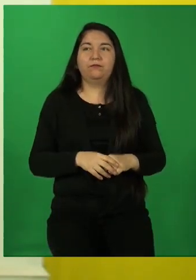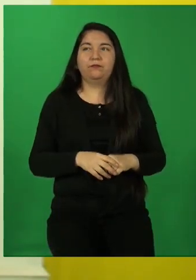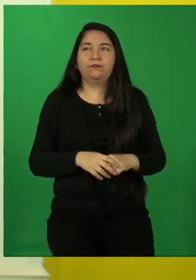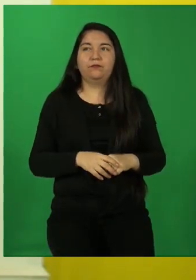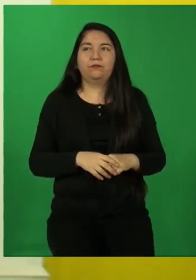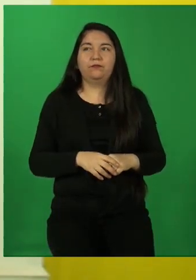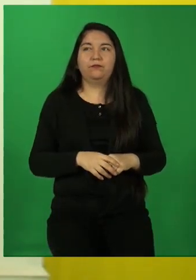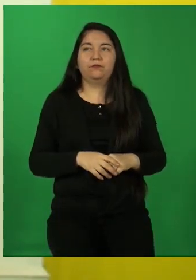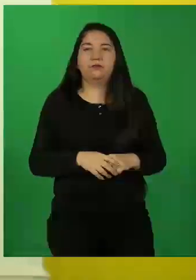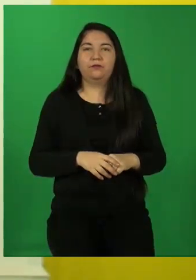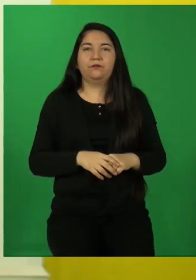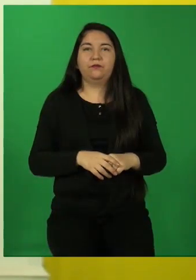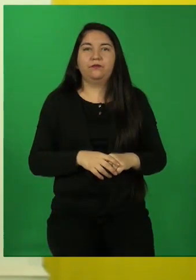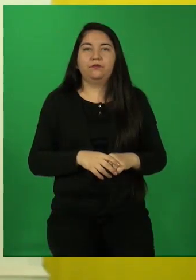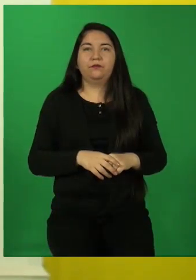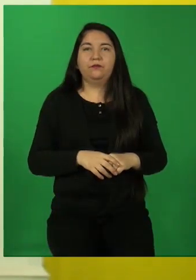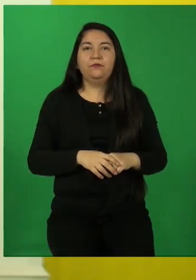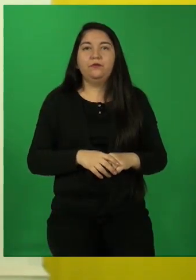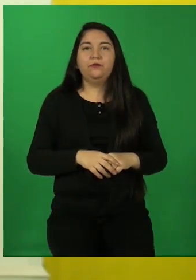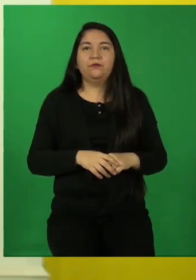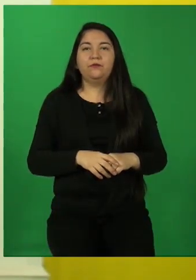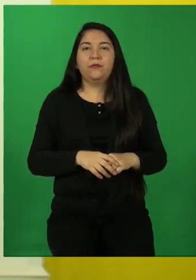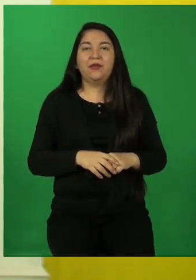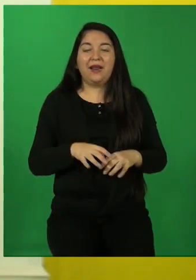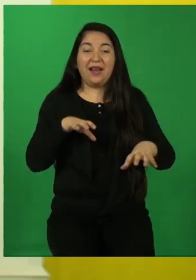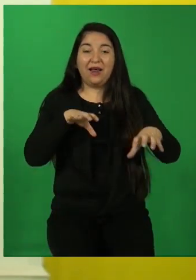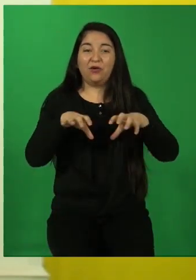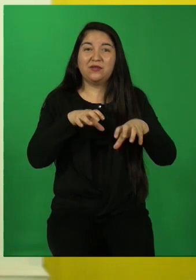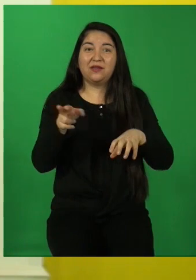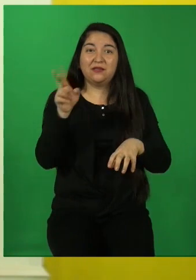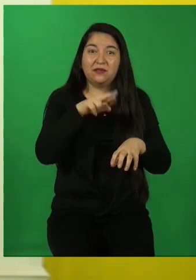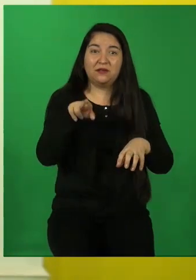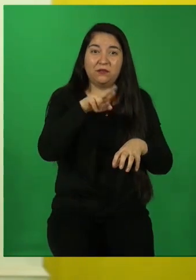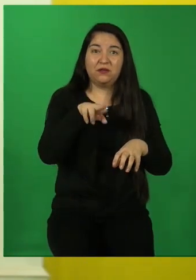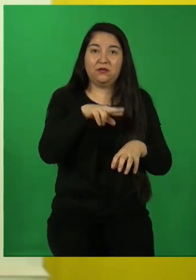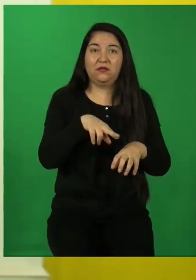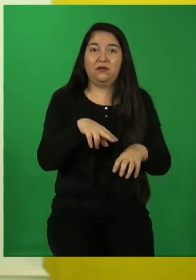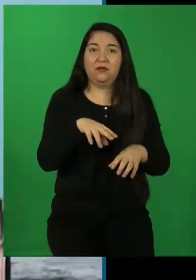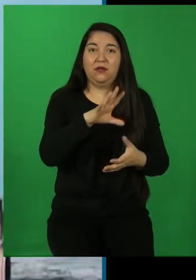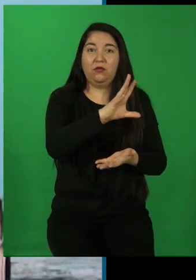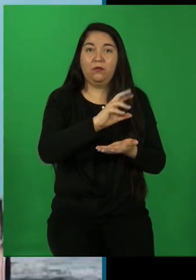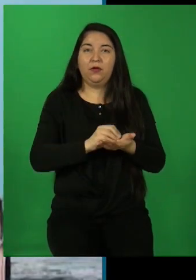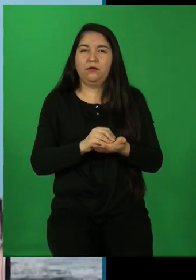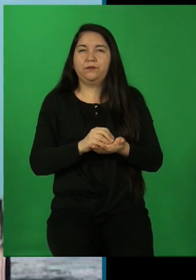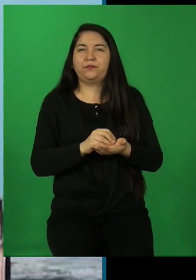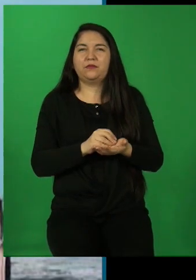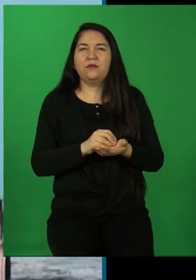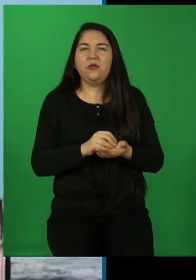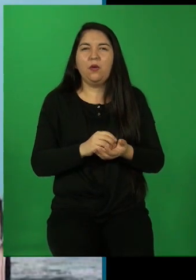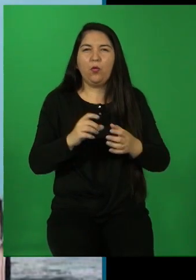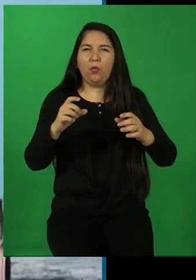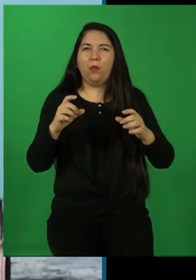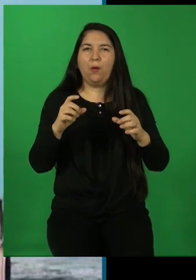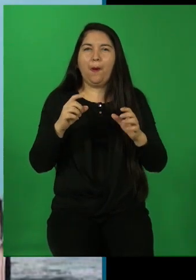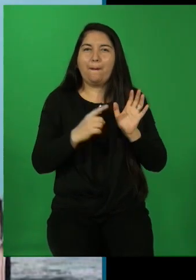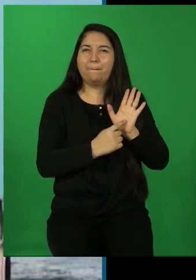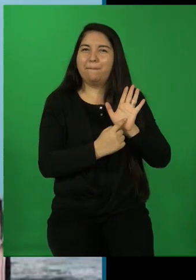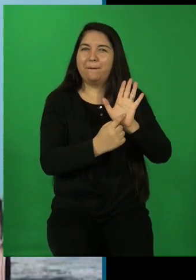Los estereotipos son imágenes o creencias